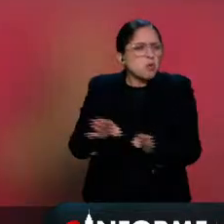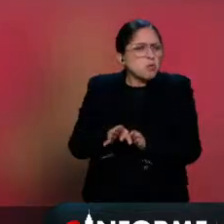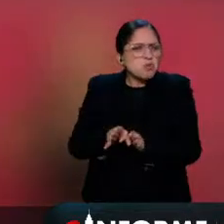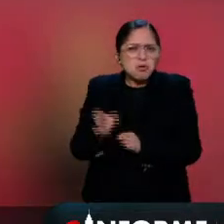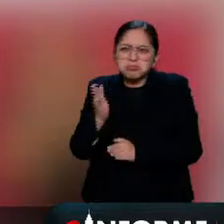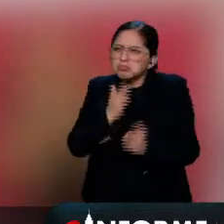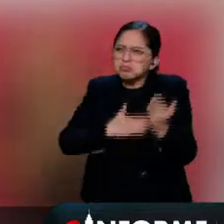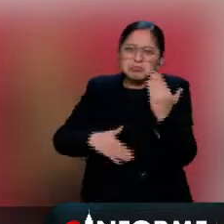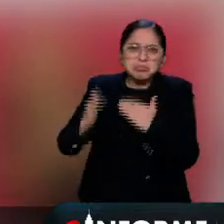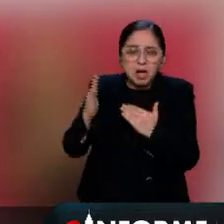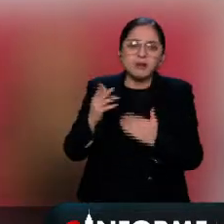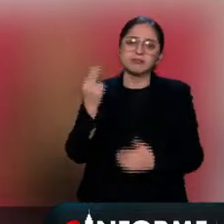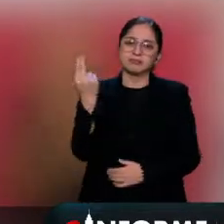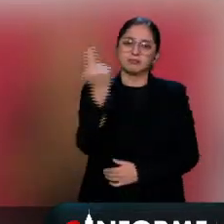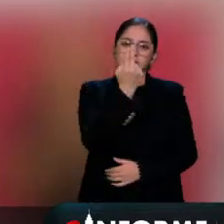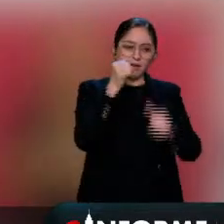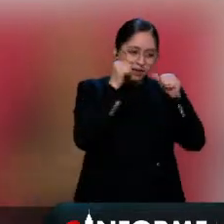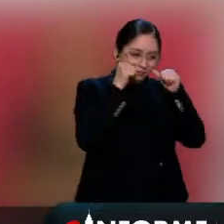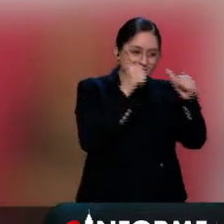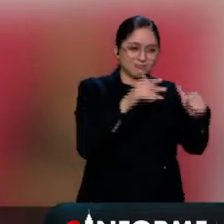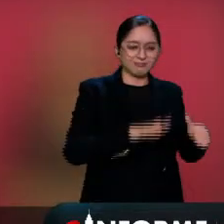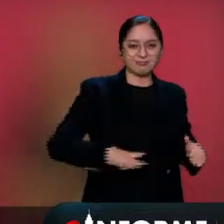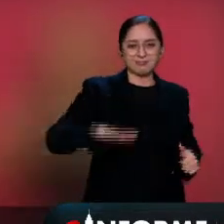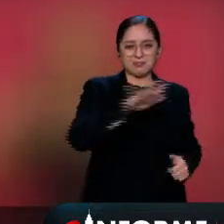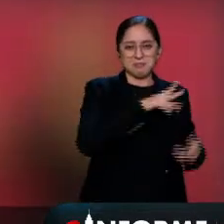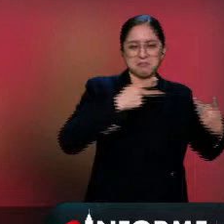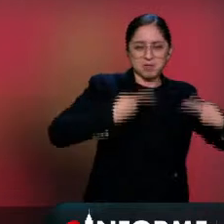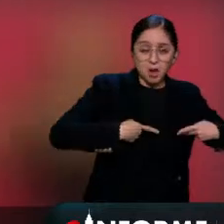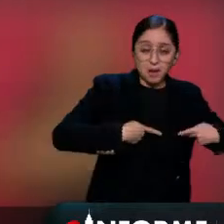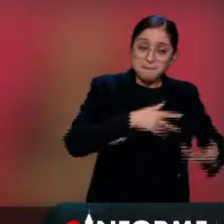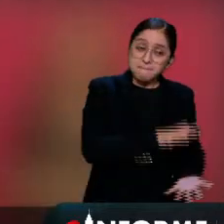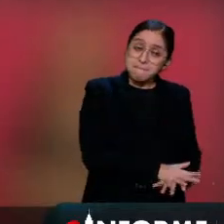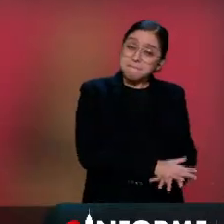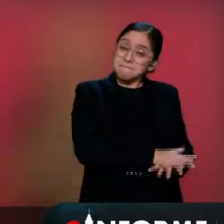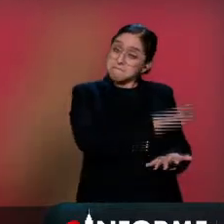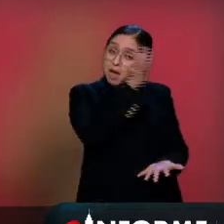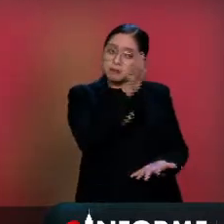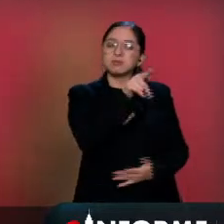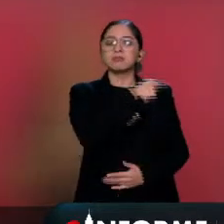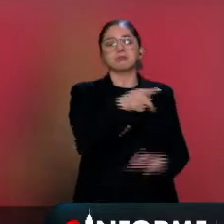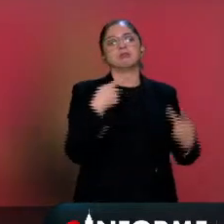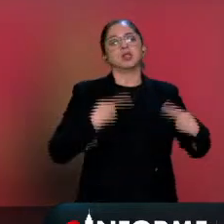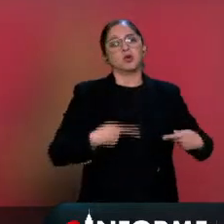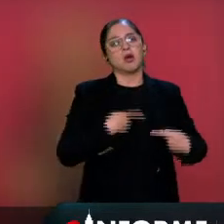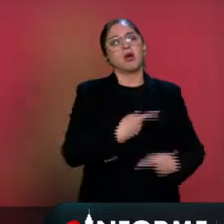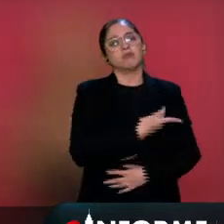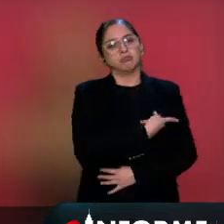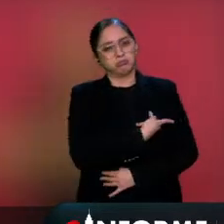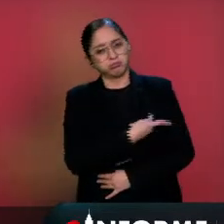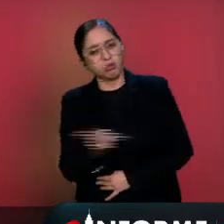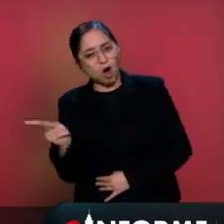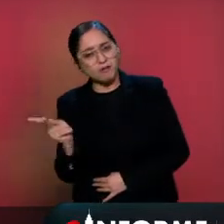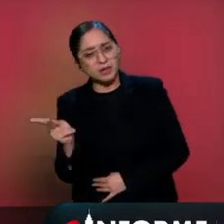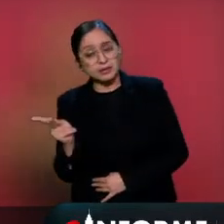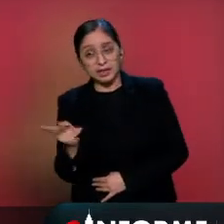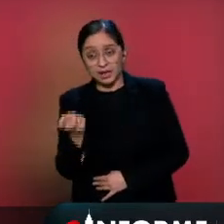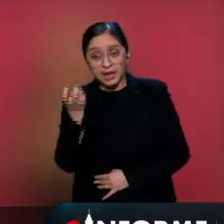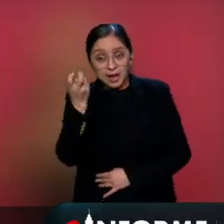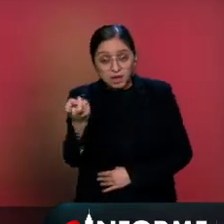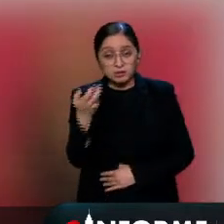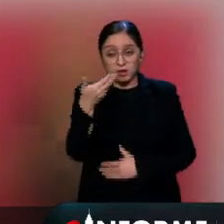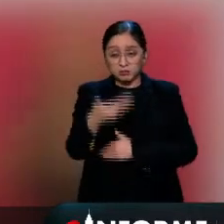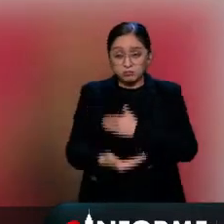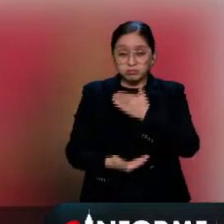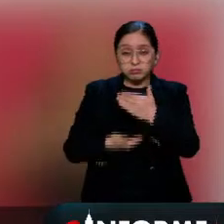y con preferencia a los pobres. Con esa base social se defiende al gobierno